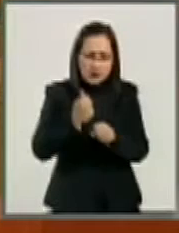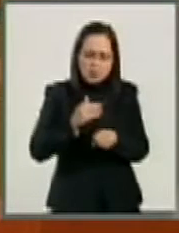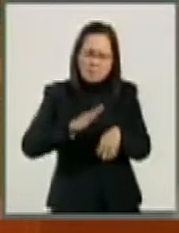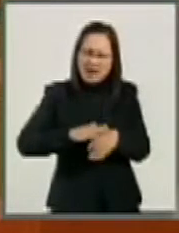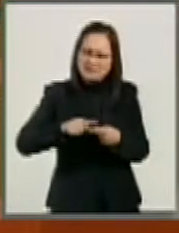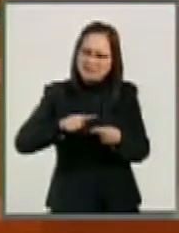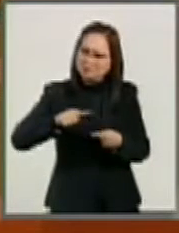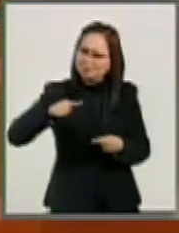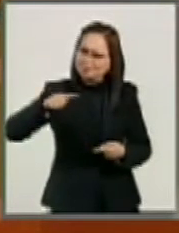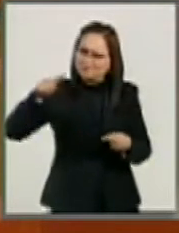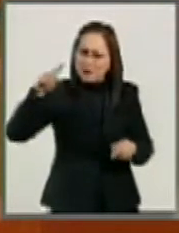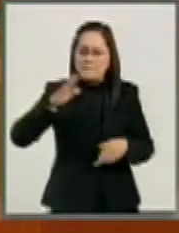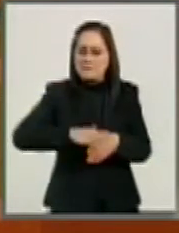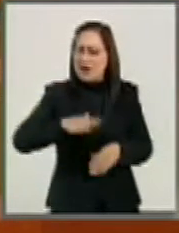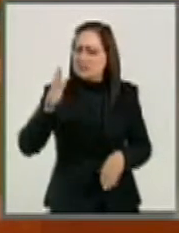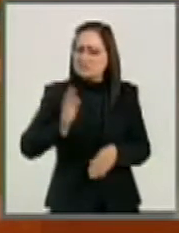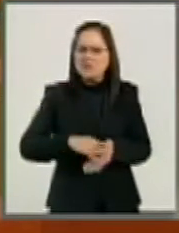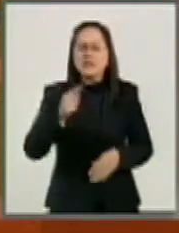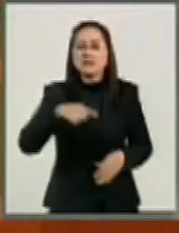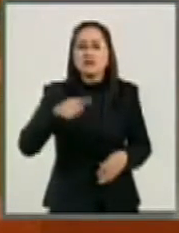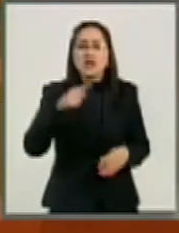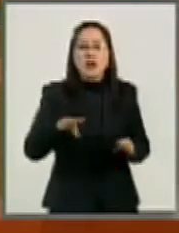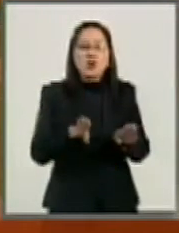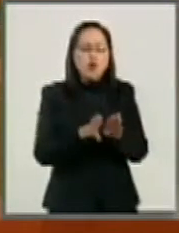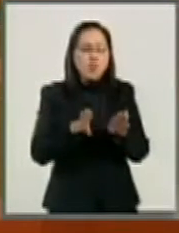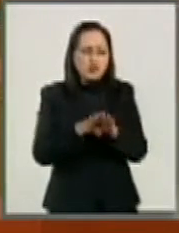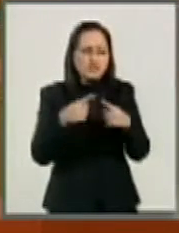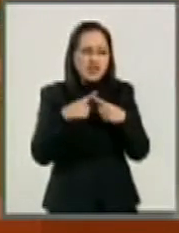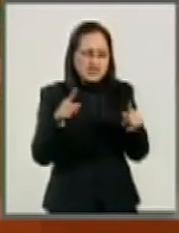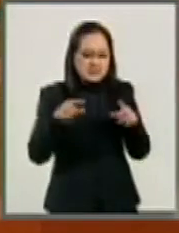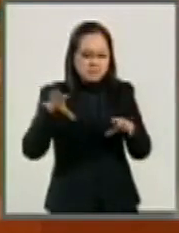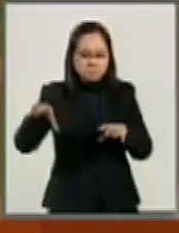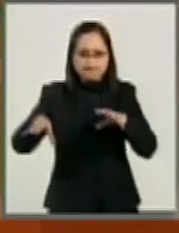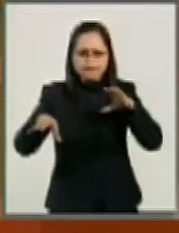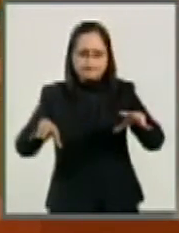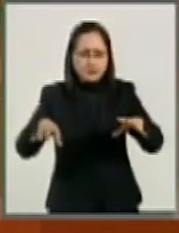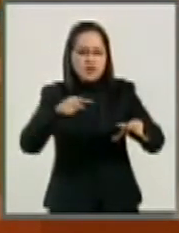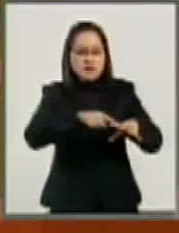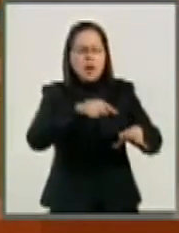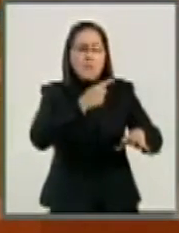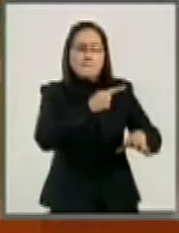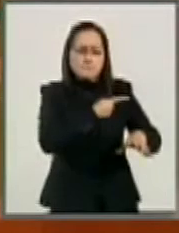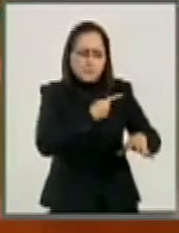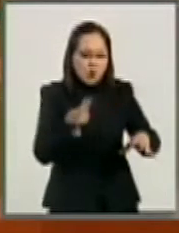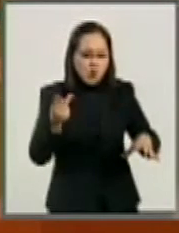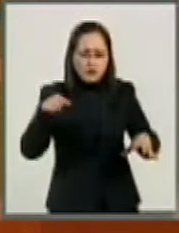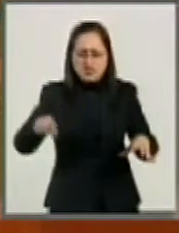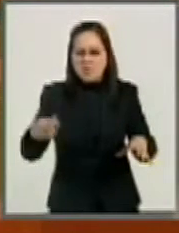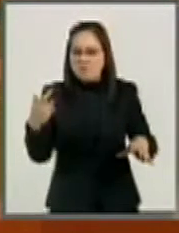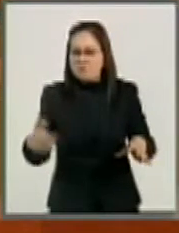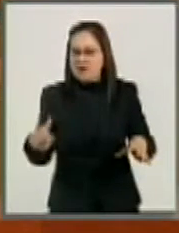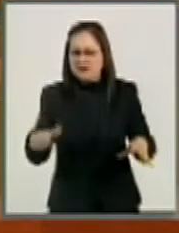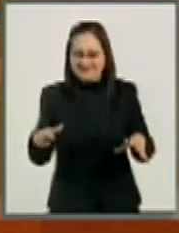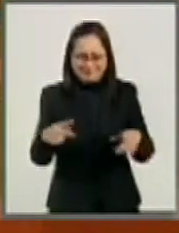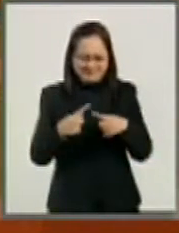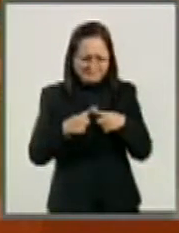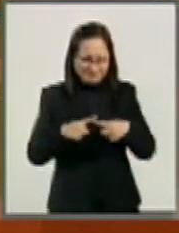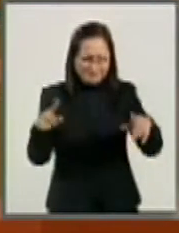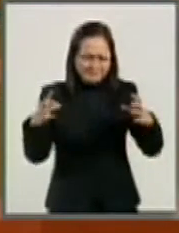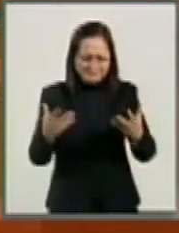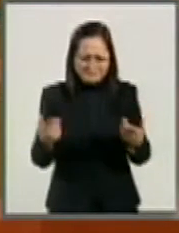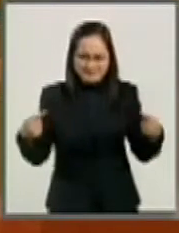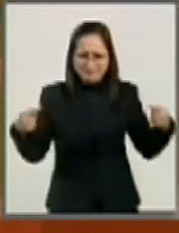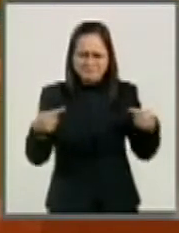la enorme diferencia entre los sectores más ricos y los más empobrecidos. La